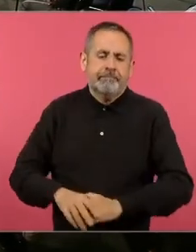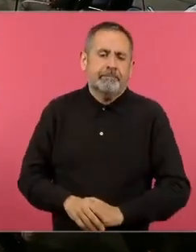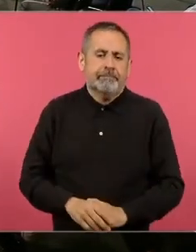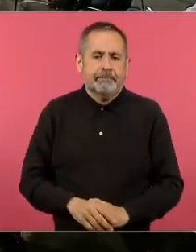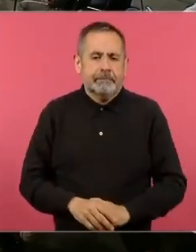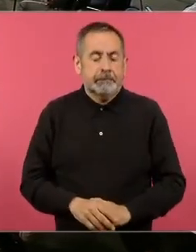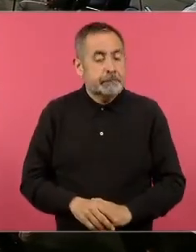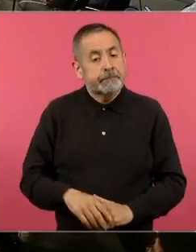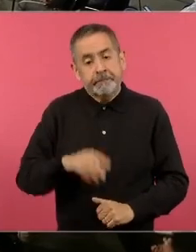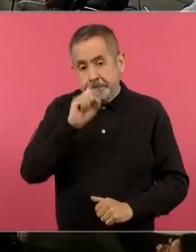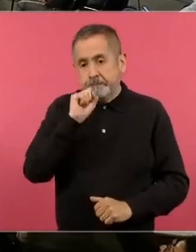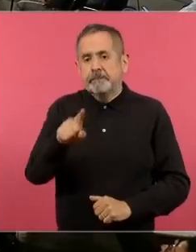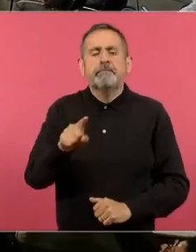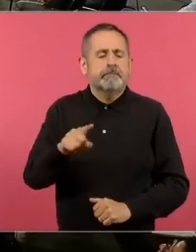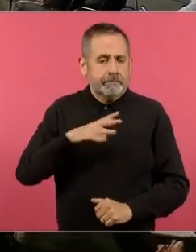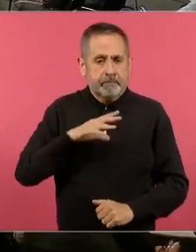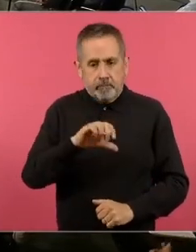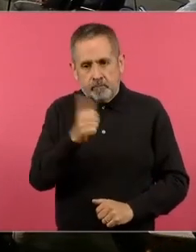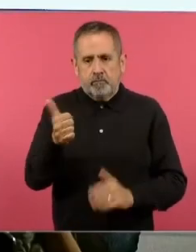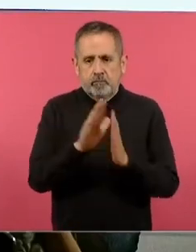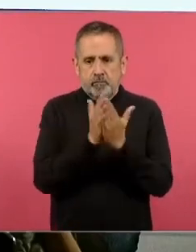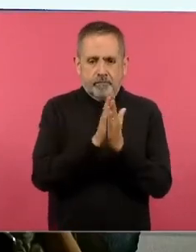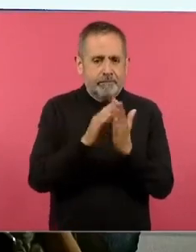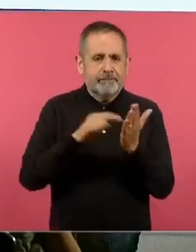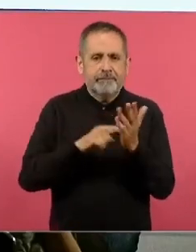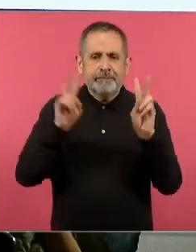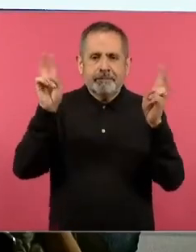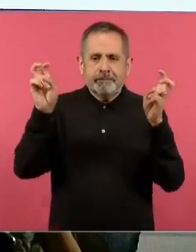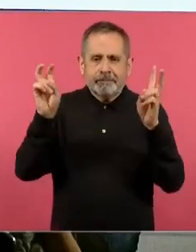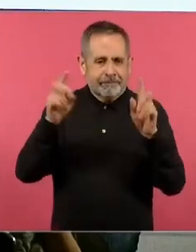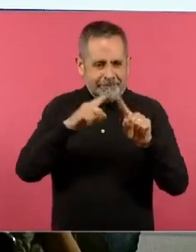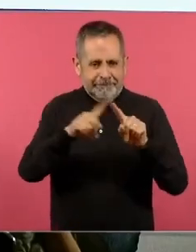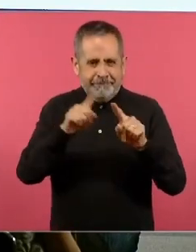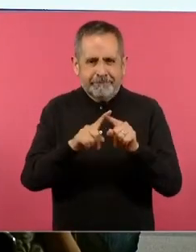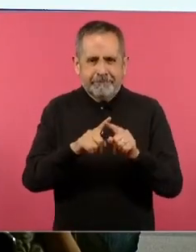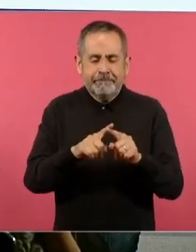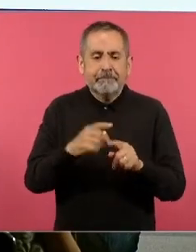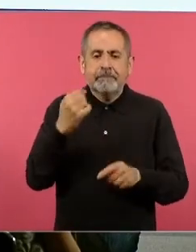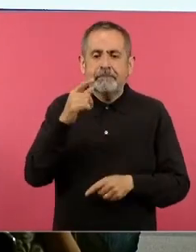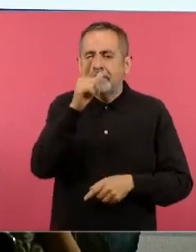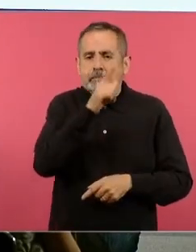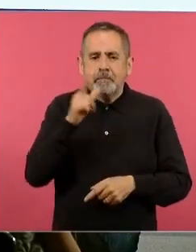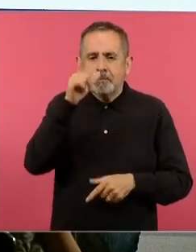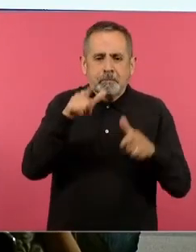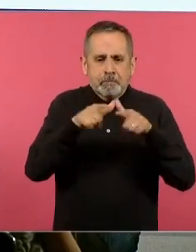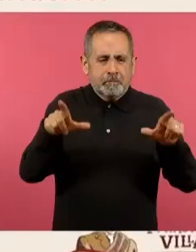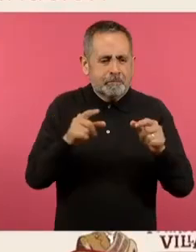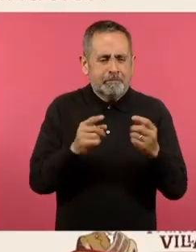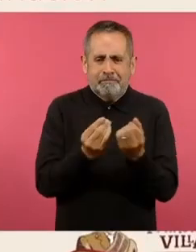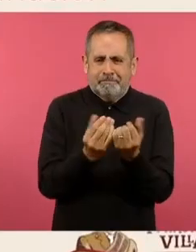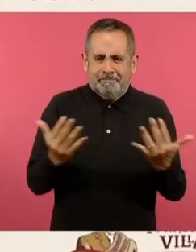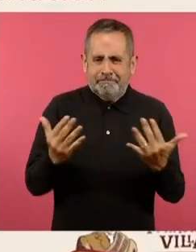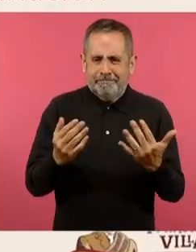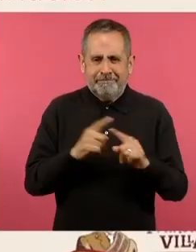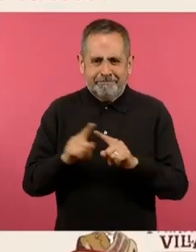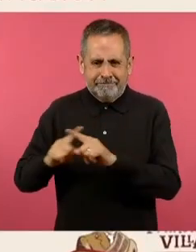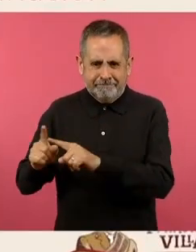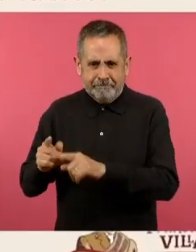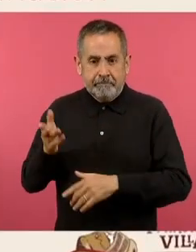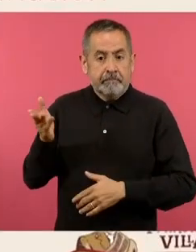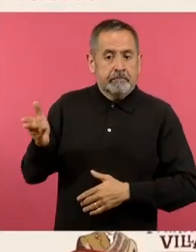tenemos también el libro de múltiples lenguajes. En este libro se exhorta al